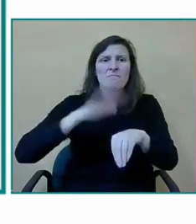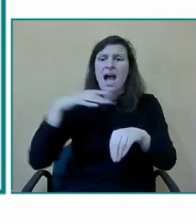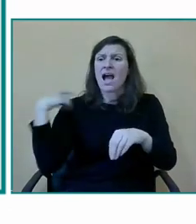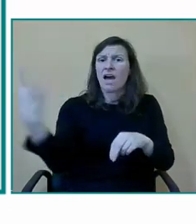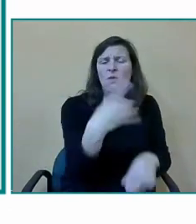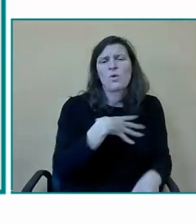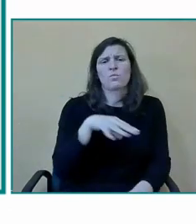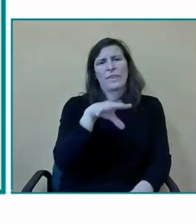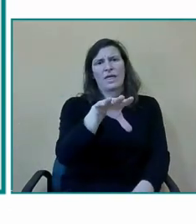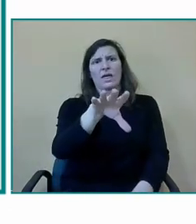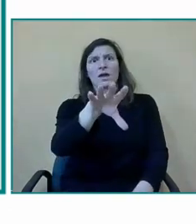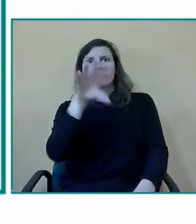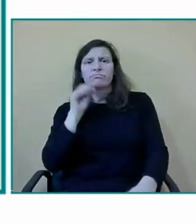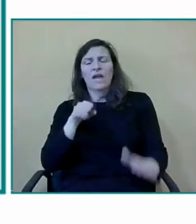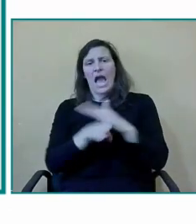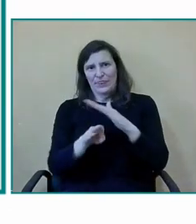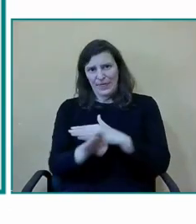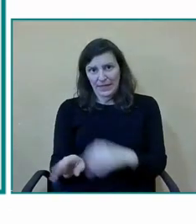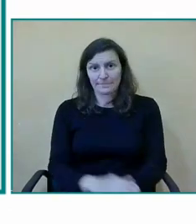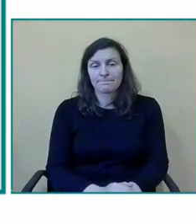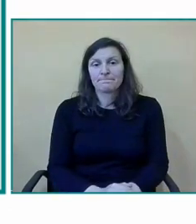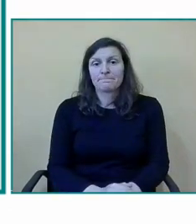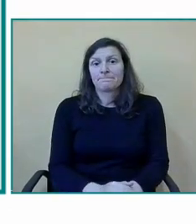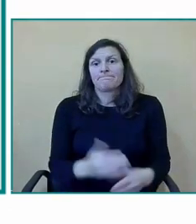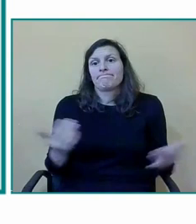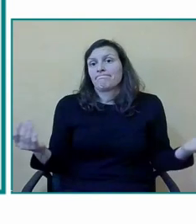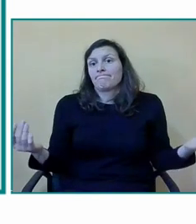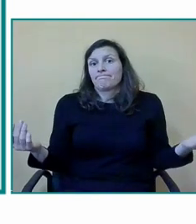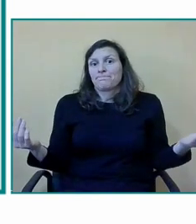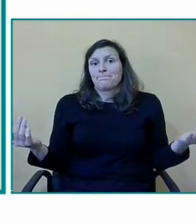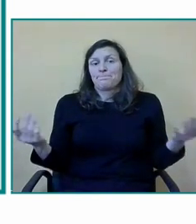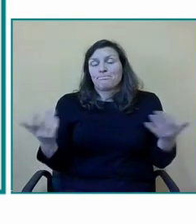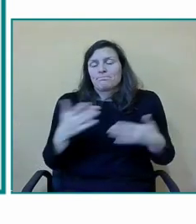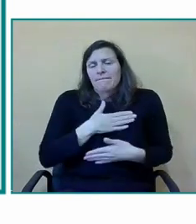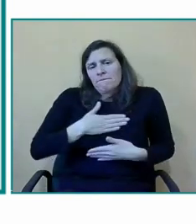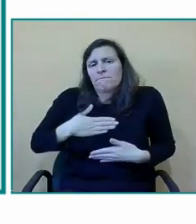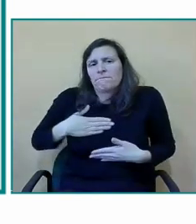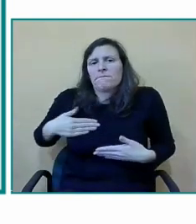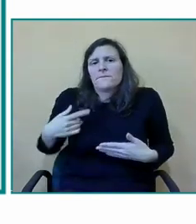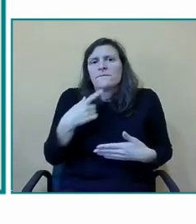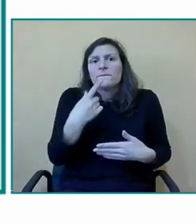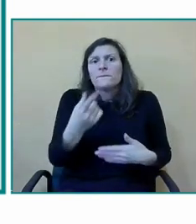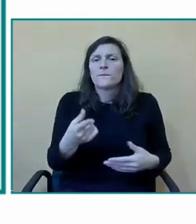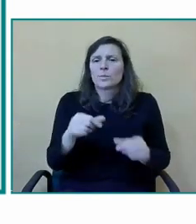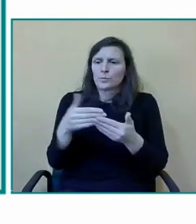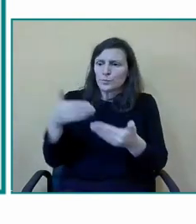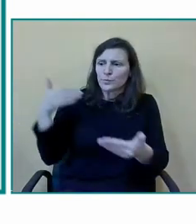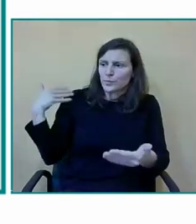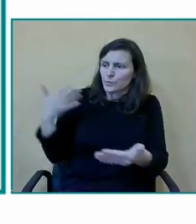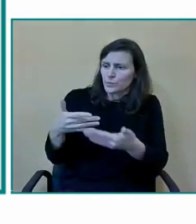emocional de cada uno de los alumnos como no hablar mencionar los reconocimientos últimos